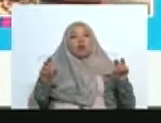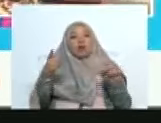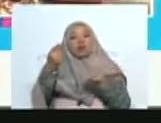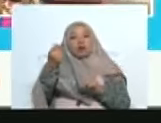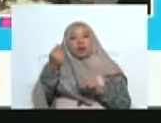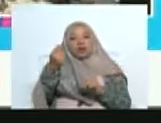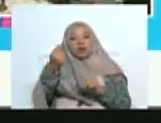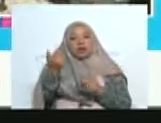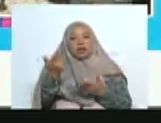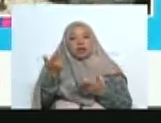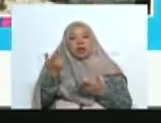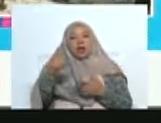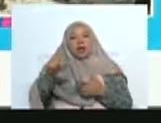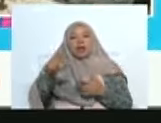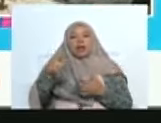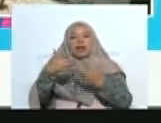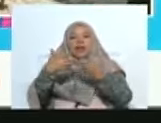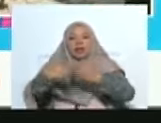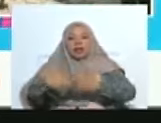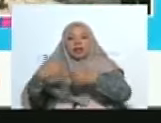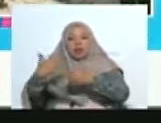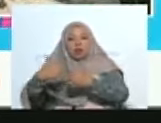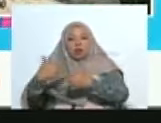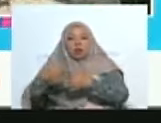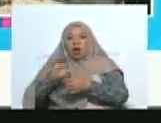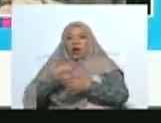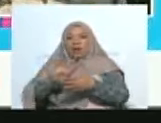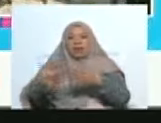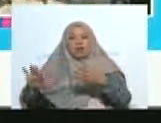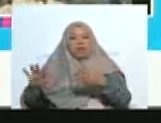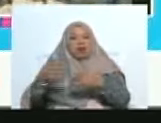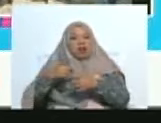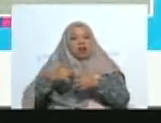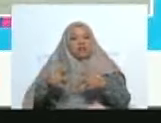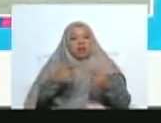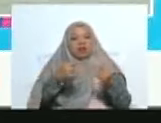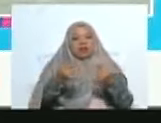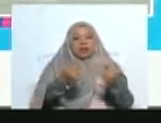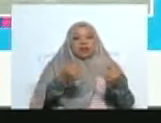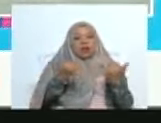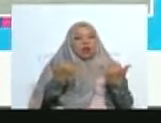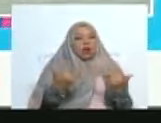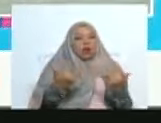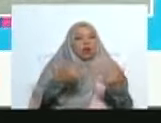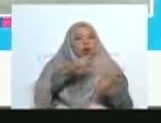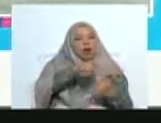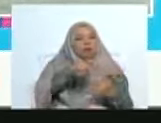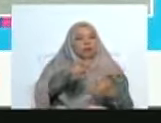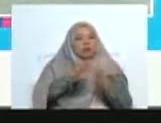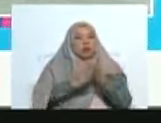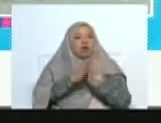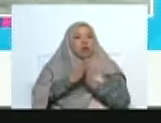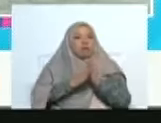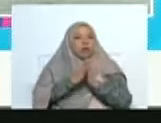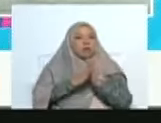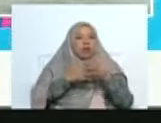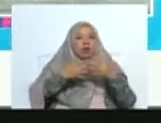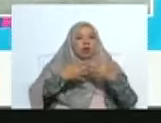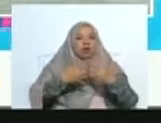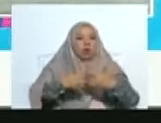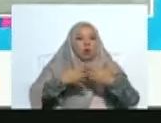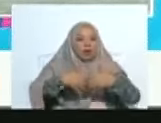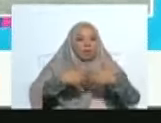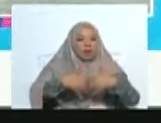petrolera, con sanciones o sin sanciones, no nos detiene nadie. Con licencia o sin